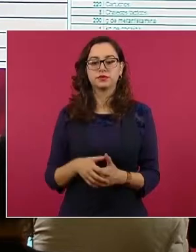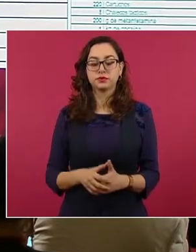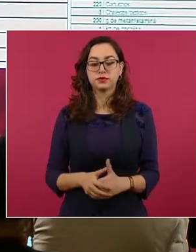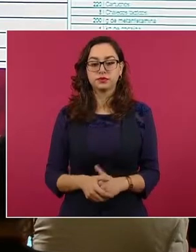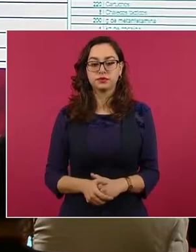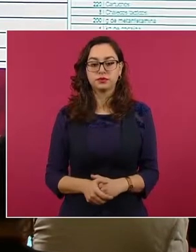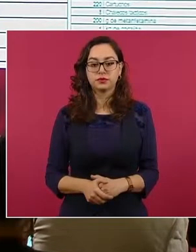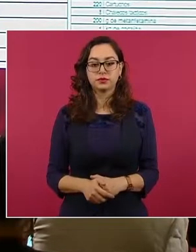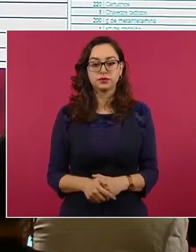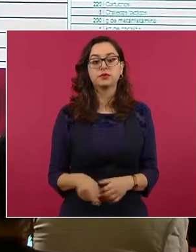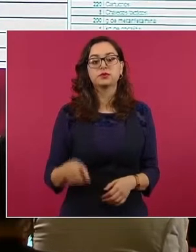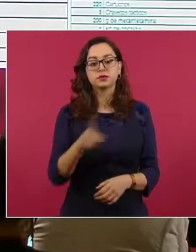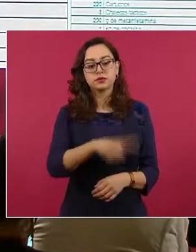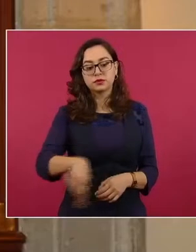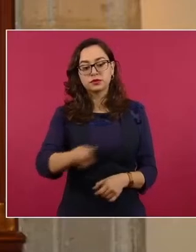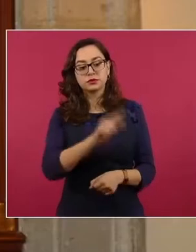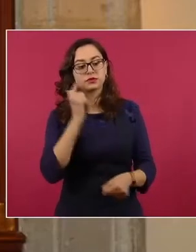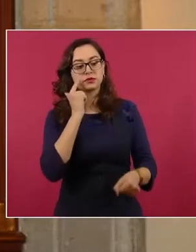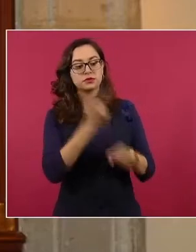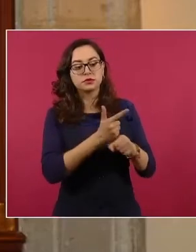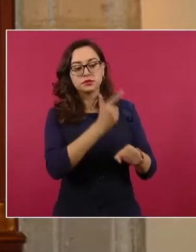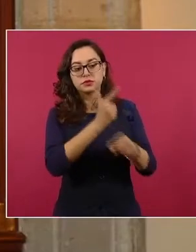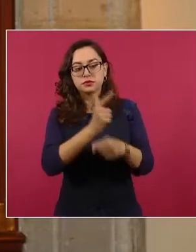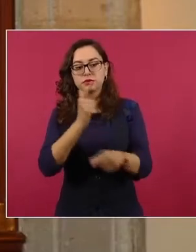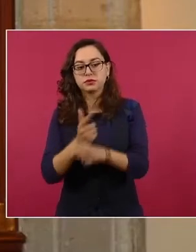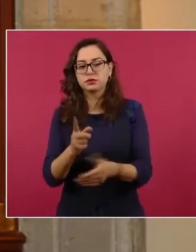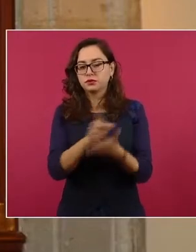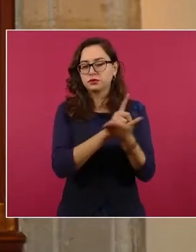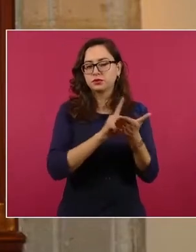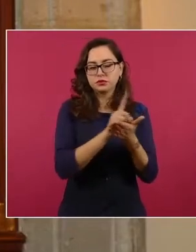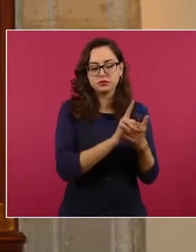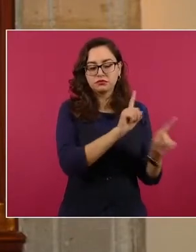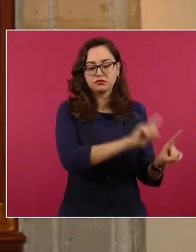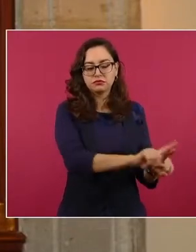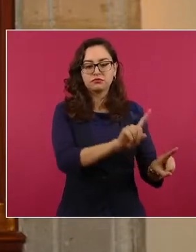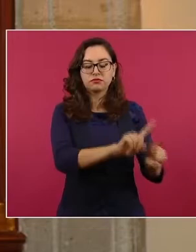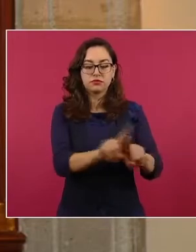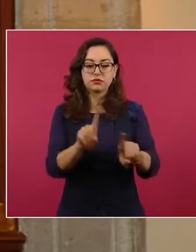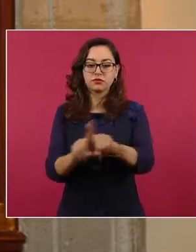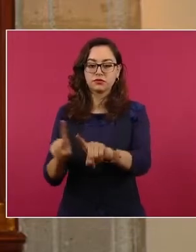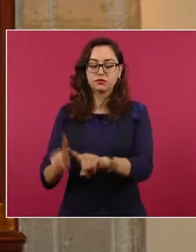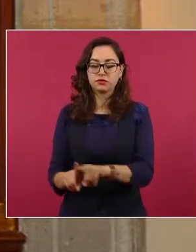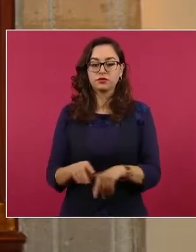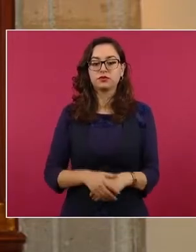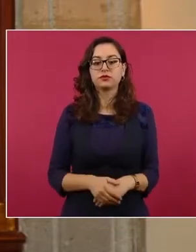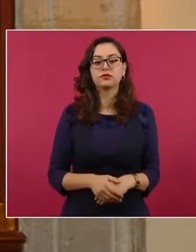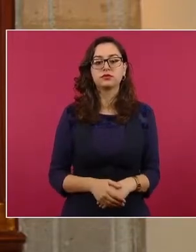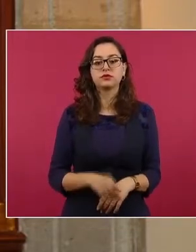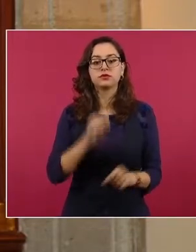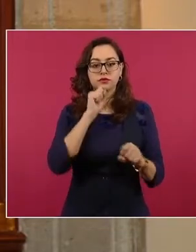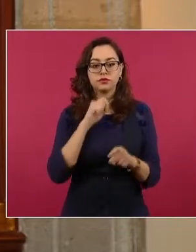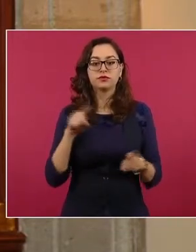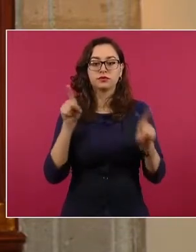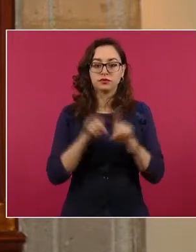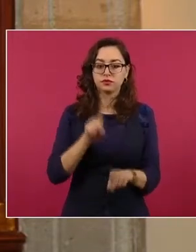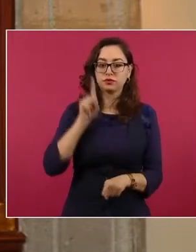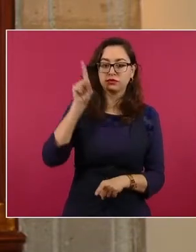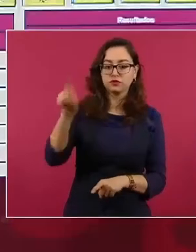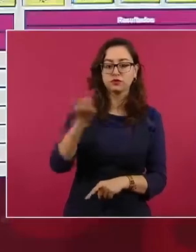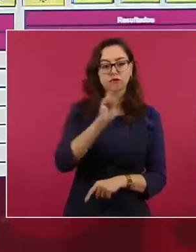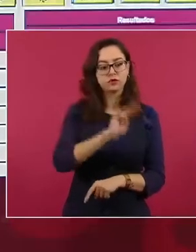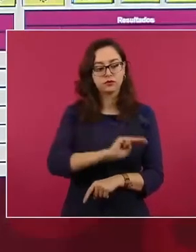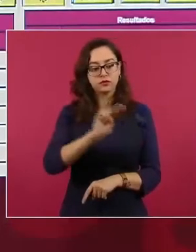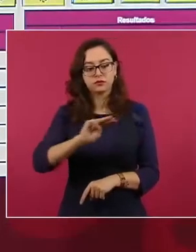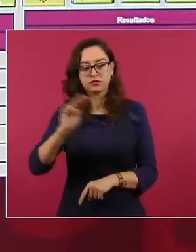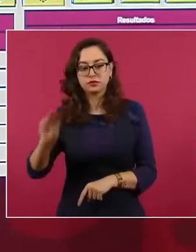y otro tipo de sustancia. Siguiente. También en Zamora, Michoacán, tres personas